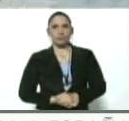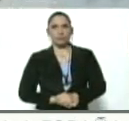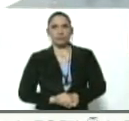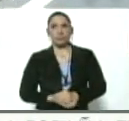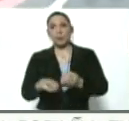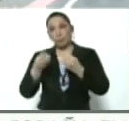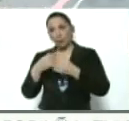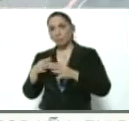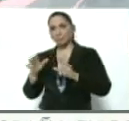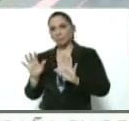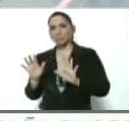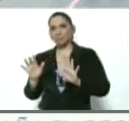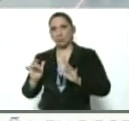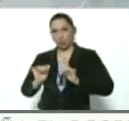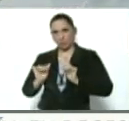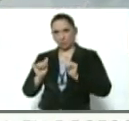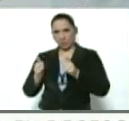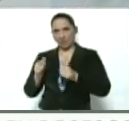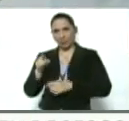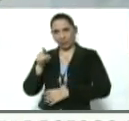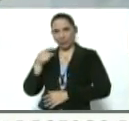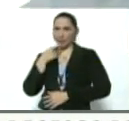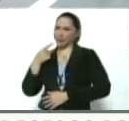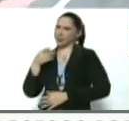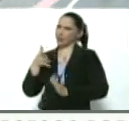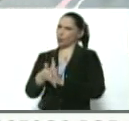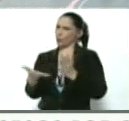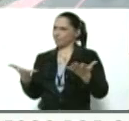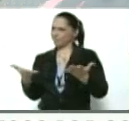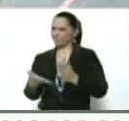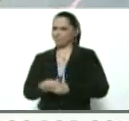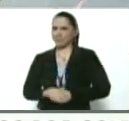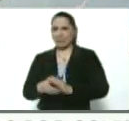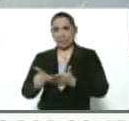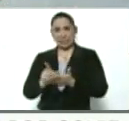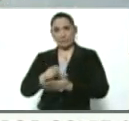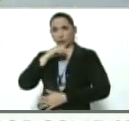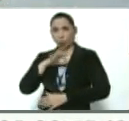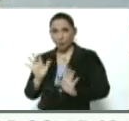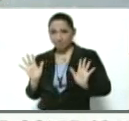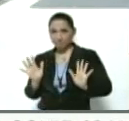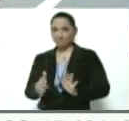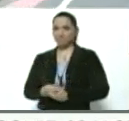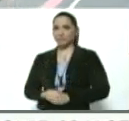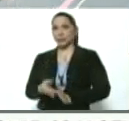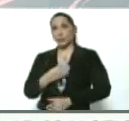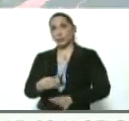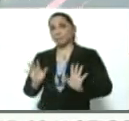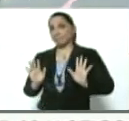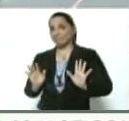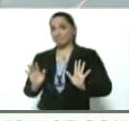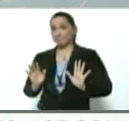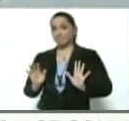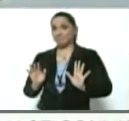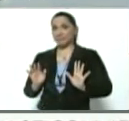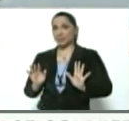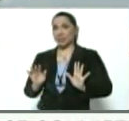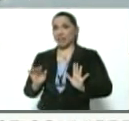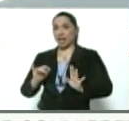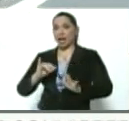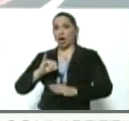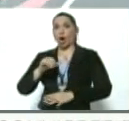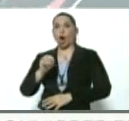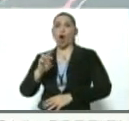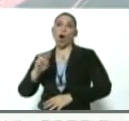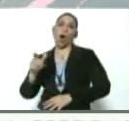Bueno, comienzo con lo que usted señalaba sobre los libros de historia. Lamentablemente Jorge Luis Jorge falleció porque ese